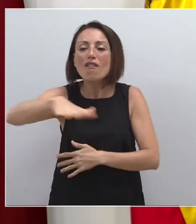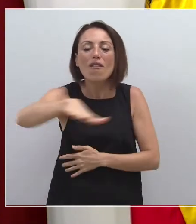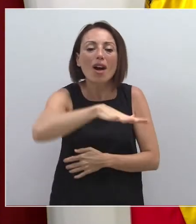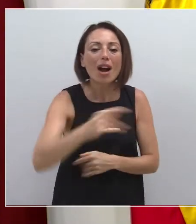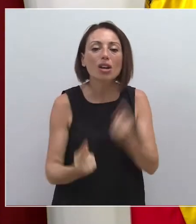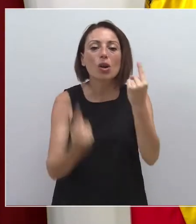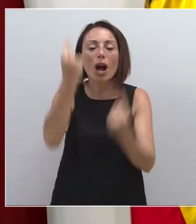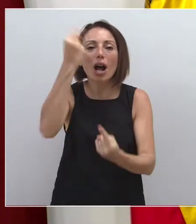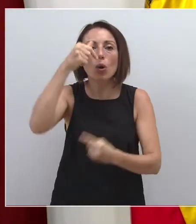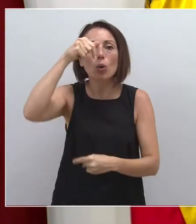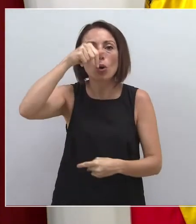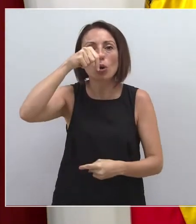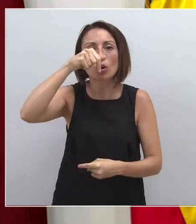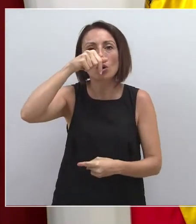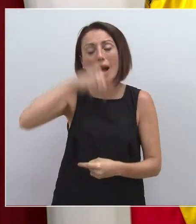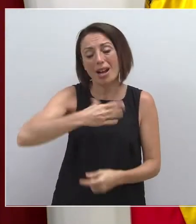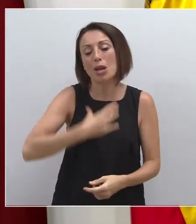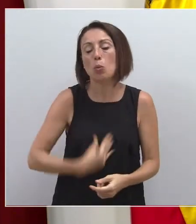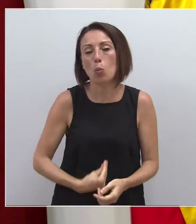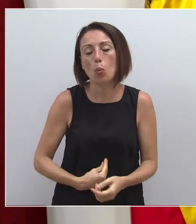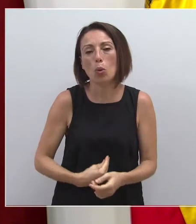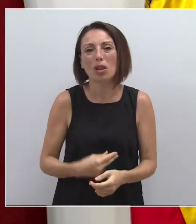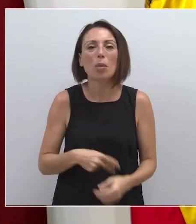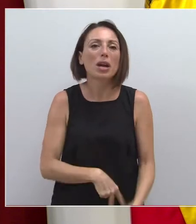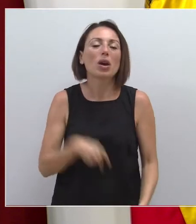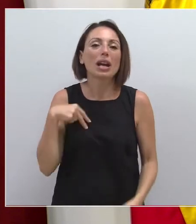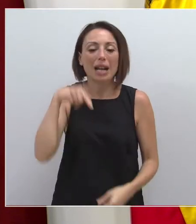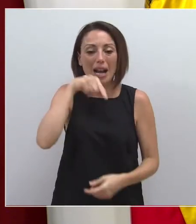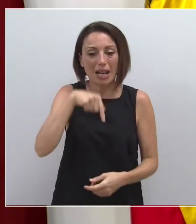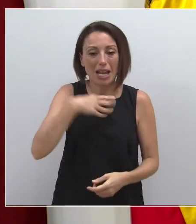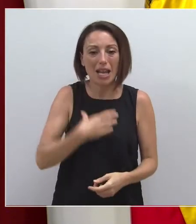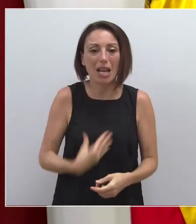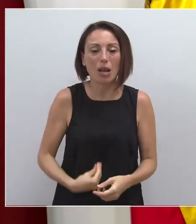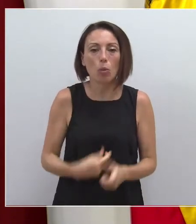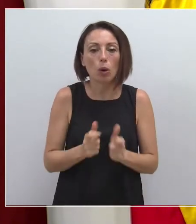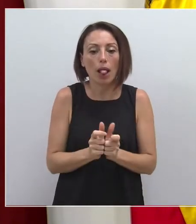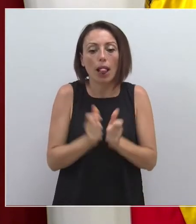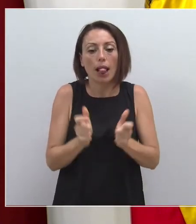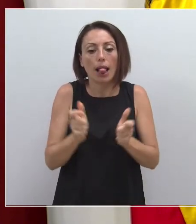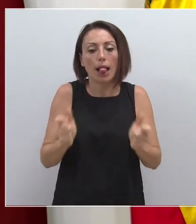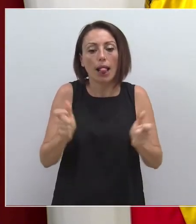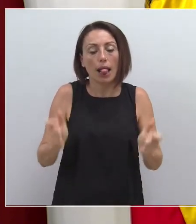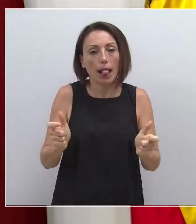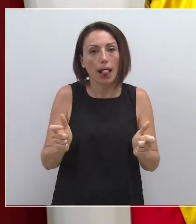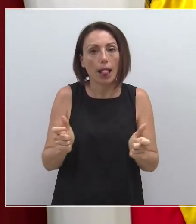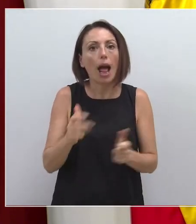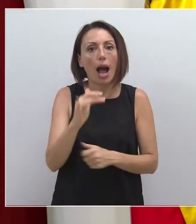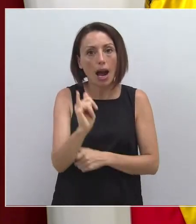del municipio de Murcia. Aunque en general el municipio de Murcia, aunque tenga un incremento de casos importante,